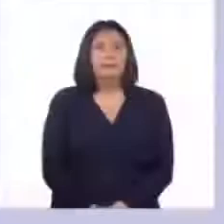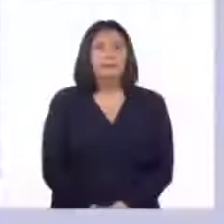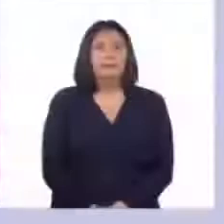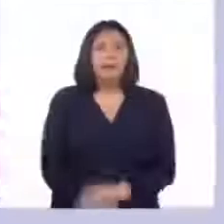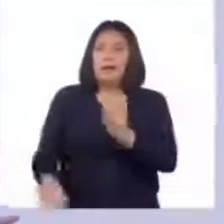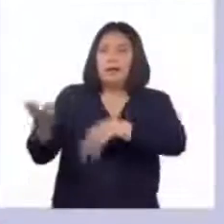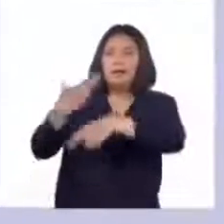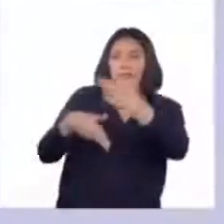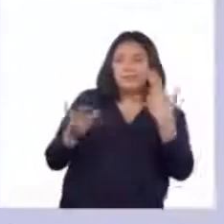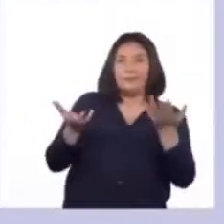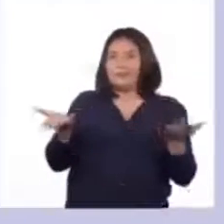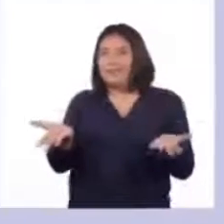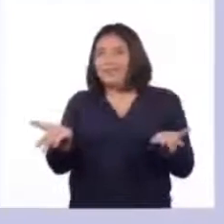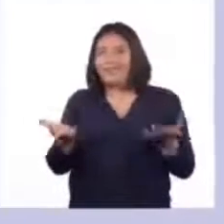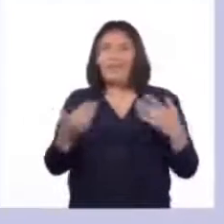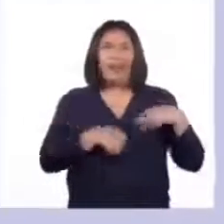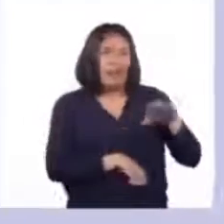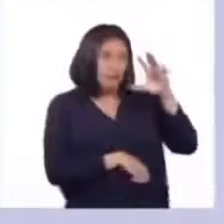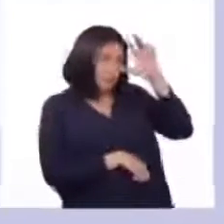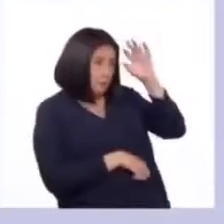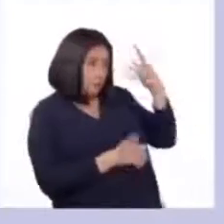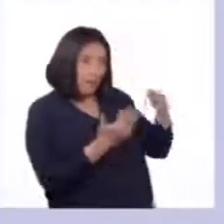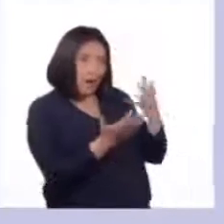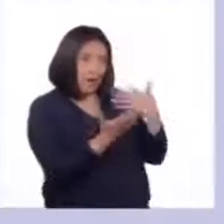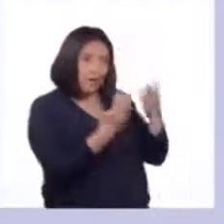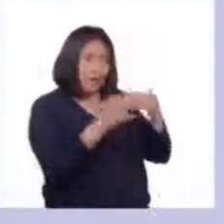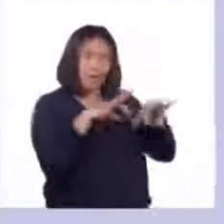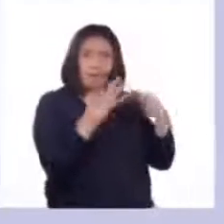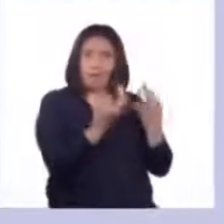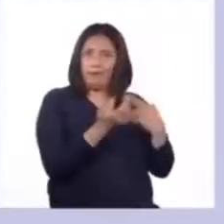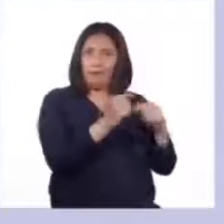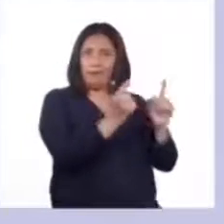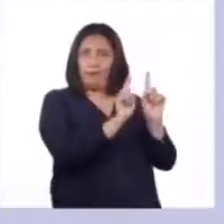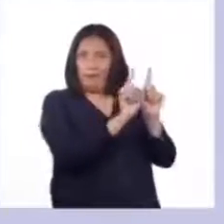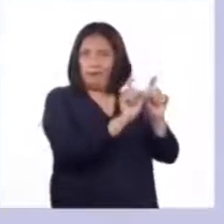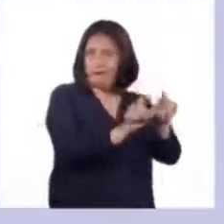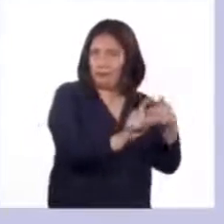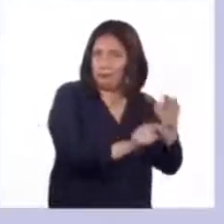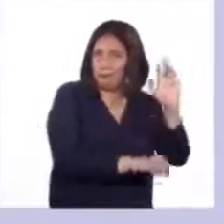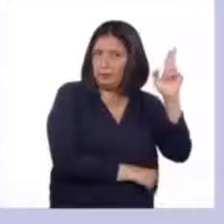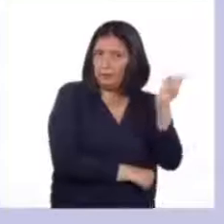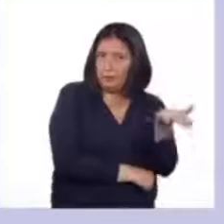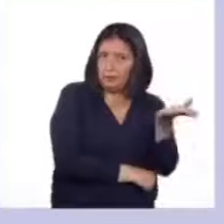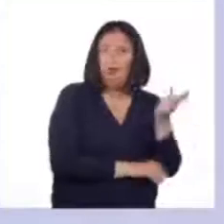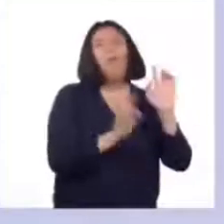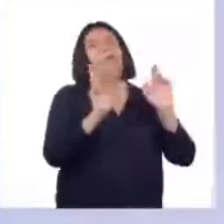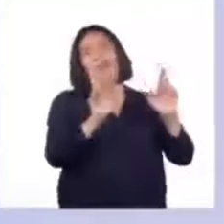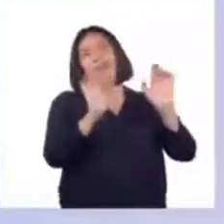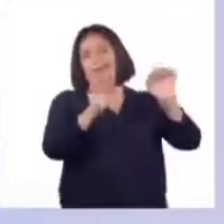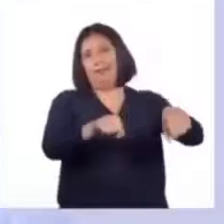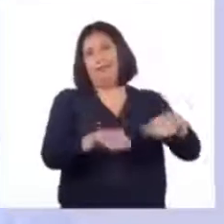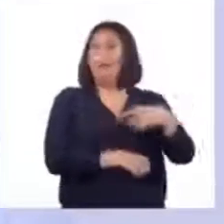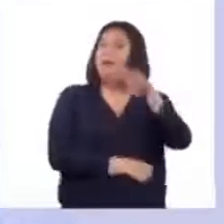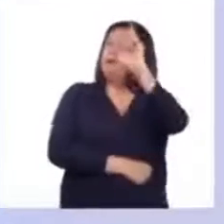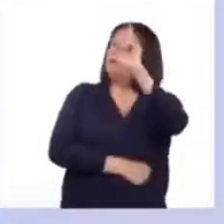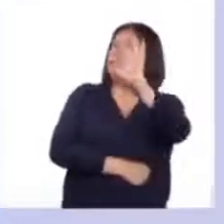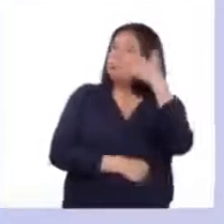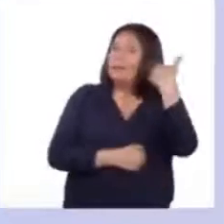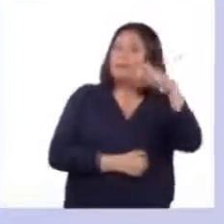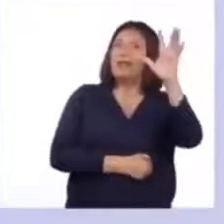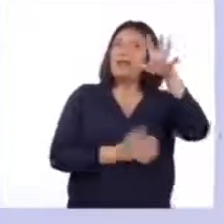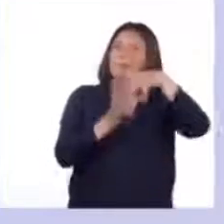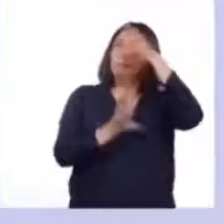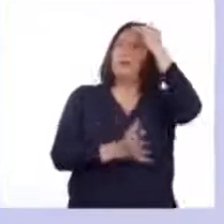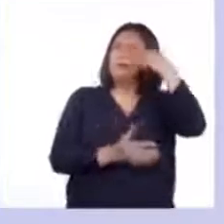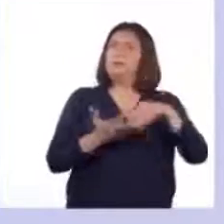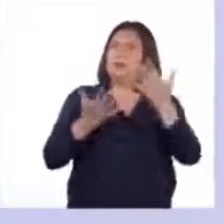Regresamos aquí al programa. Chicos, ¿lograron conversar con sus familiares sobre la pregunta que nos hizo el profesor? Espero que sí. Profe, hemos aprendido